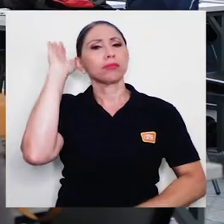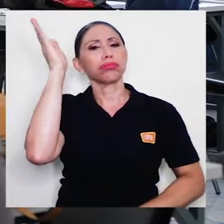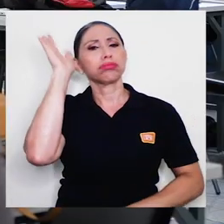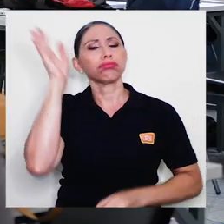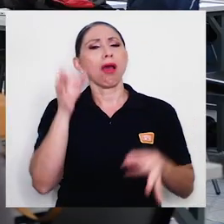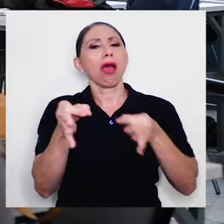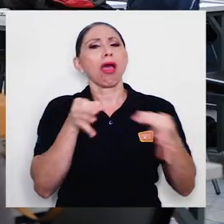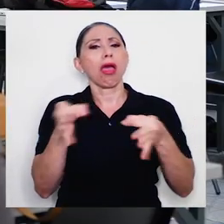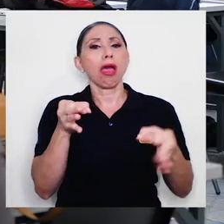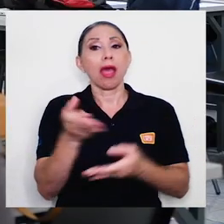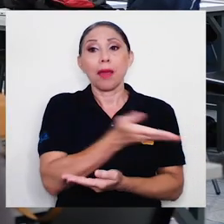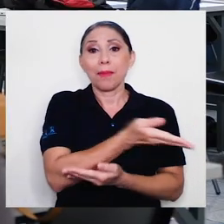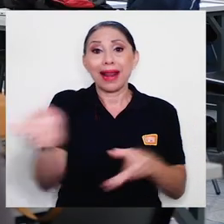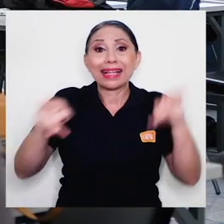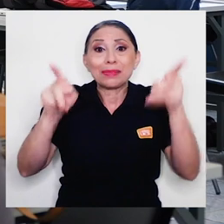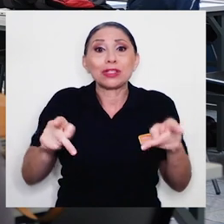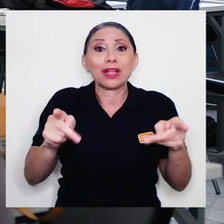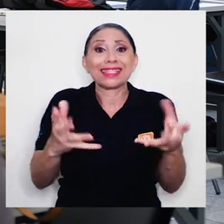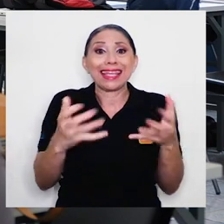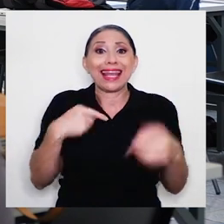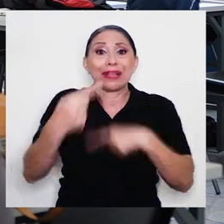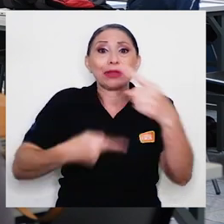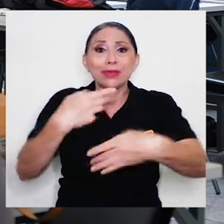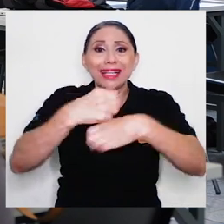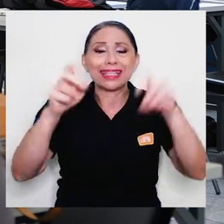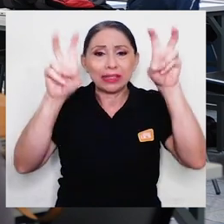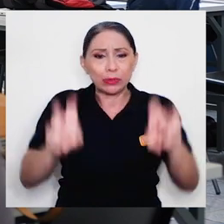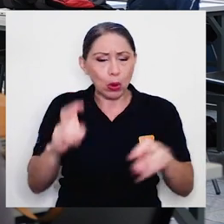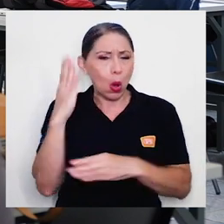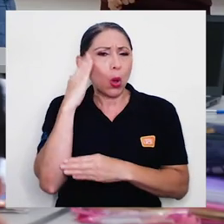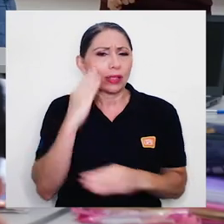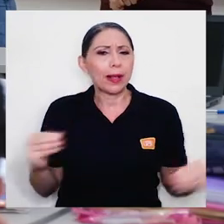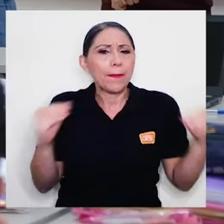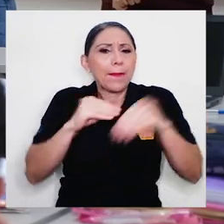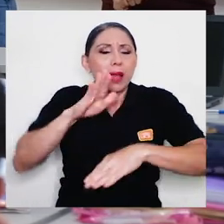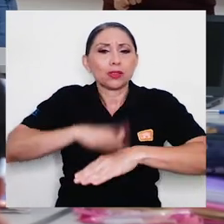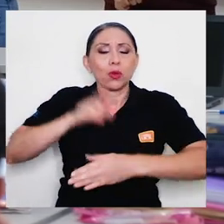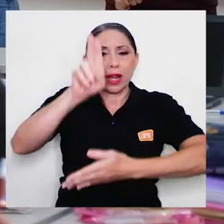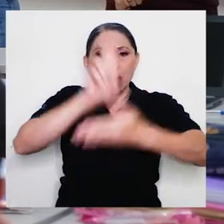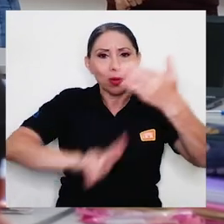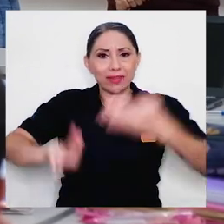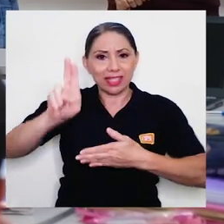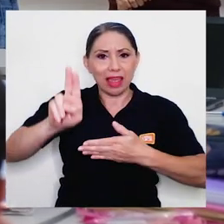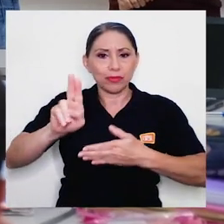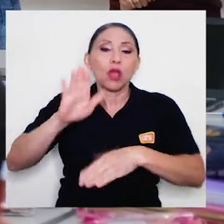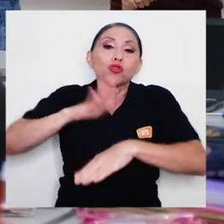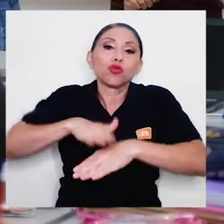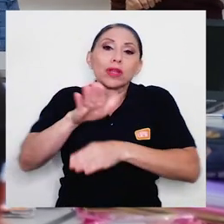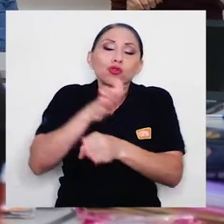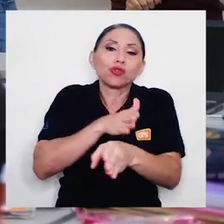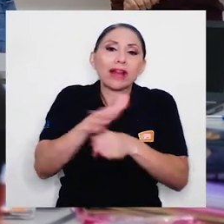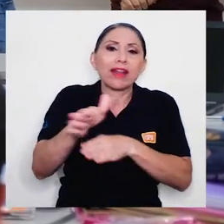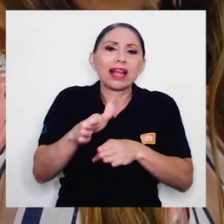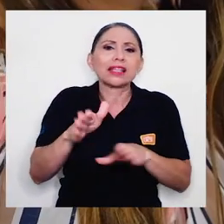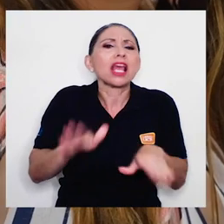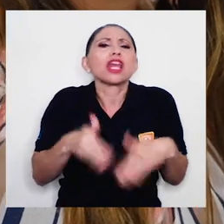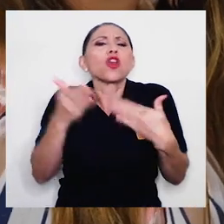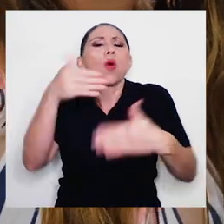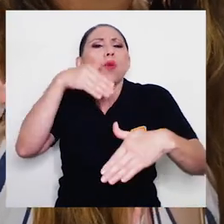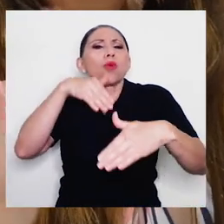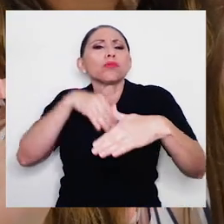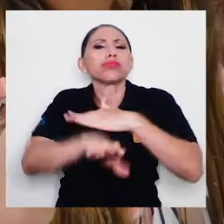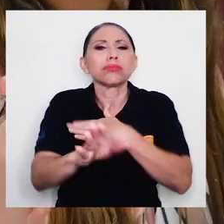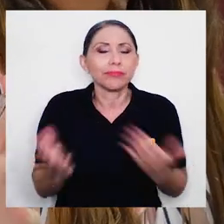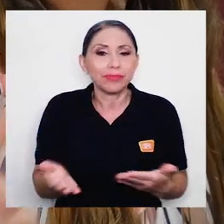charla para que los postulantes de la prueba conozcan más sobre la universidad, sus carreras y sobre el proceso de ingreso. Y de